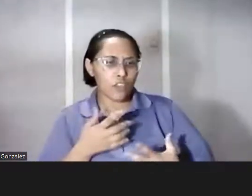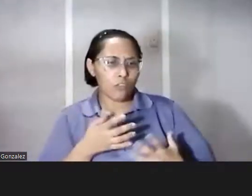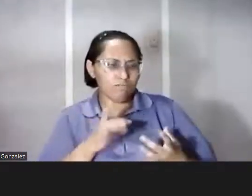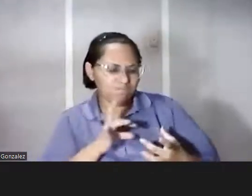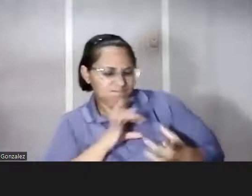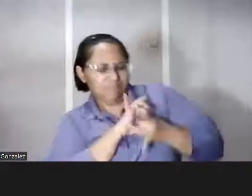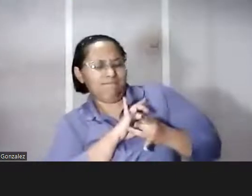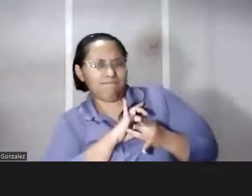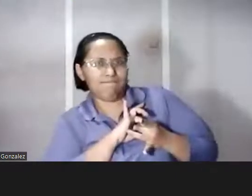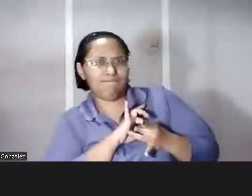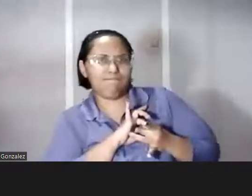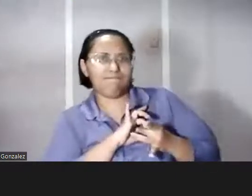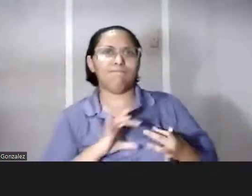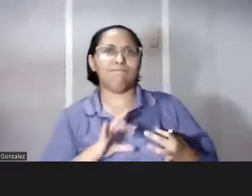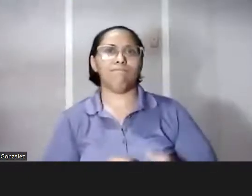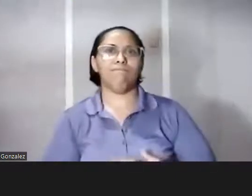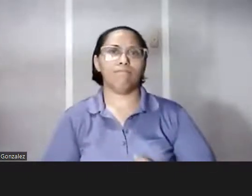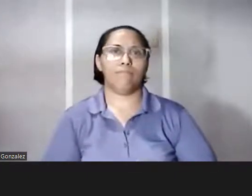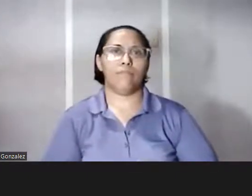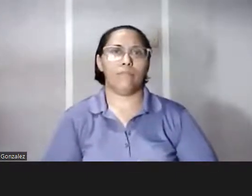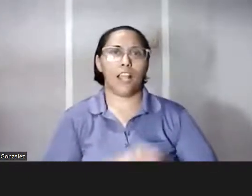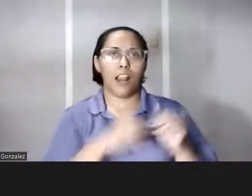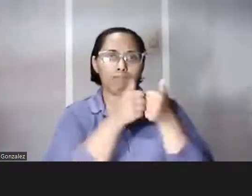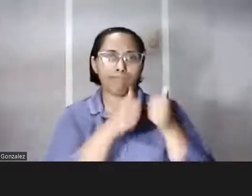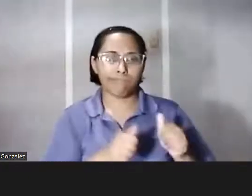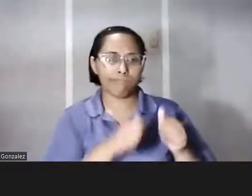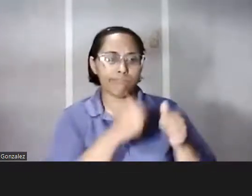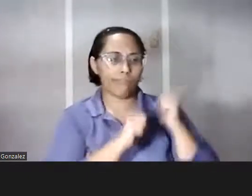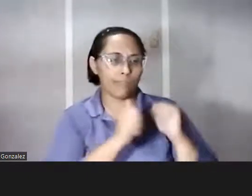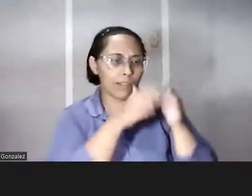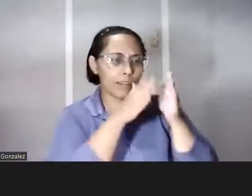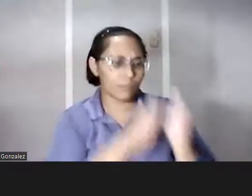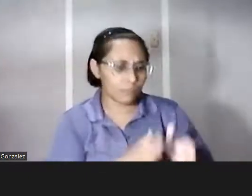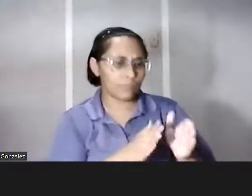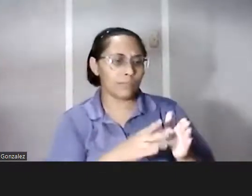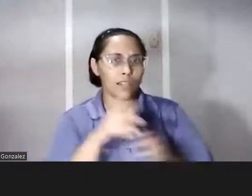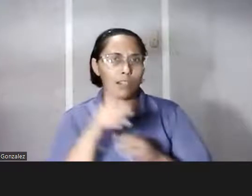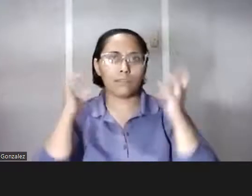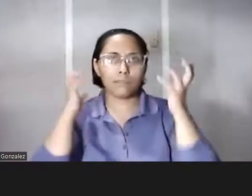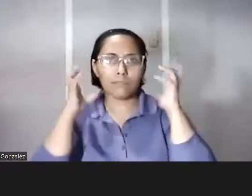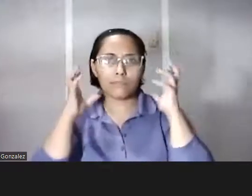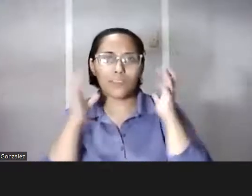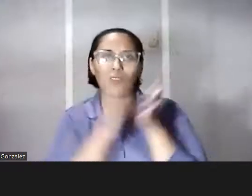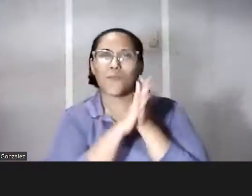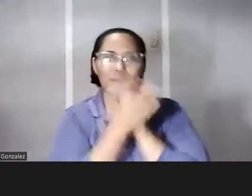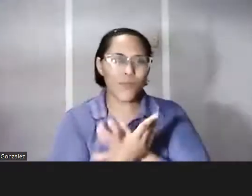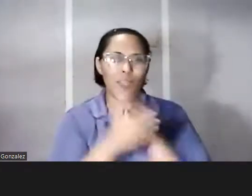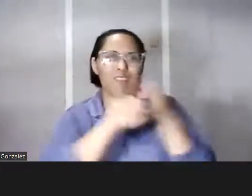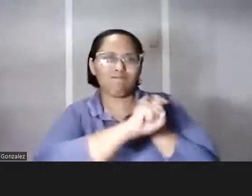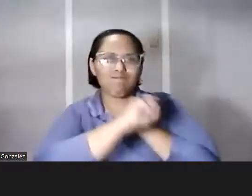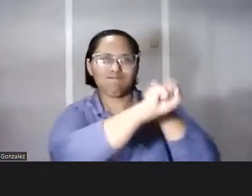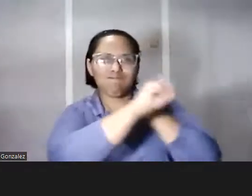muy especial con ese medio. Las figuras, los presentadores de la radio se convierten en nuestros amigos.